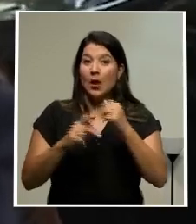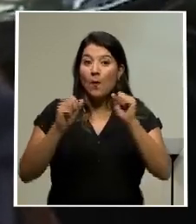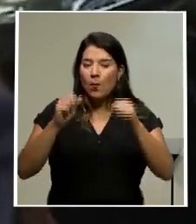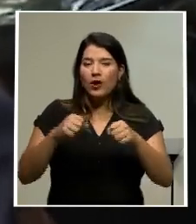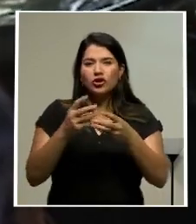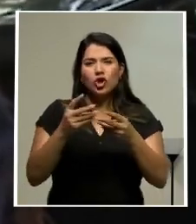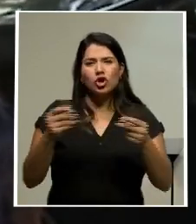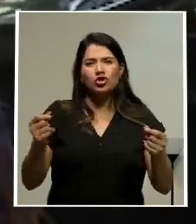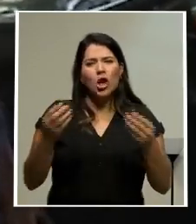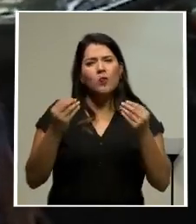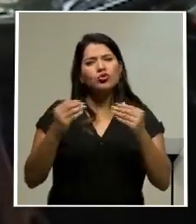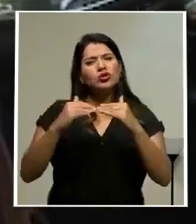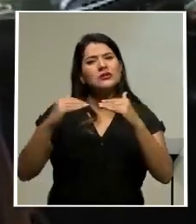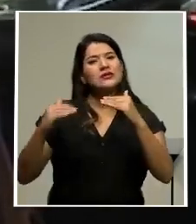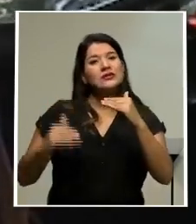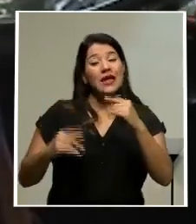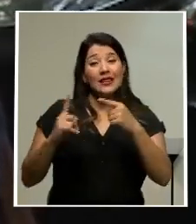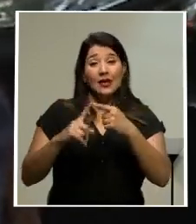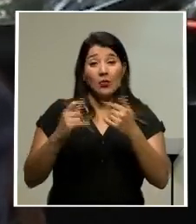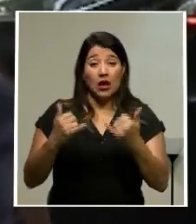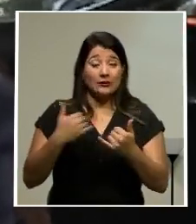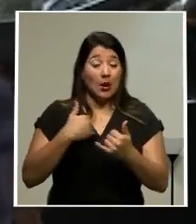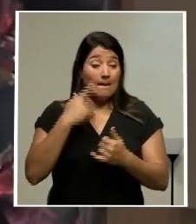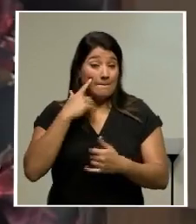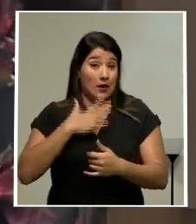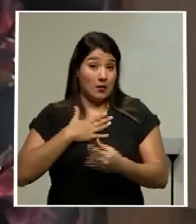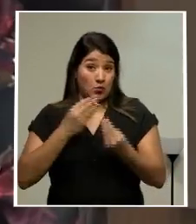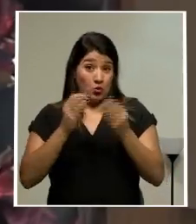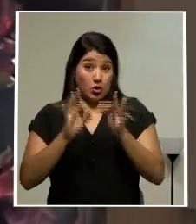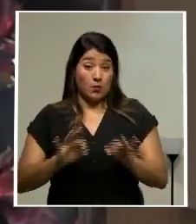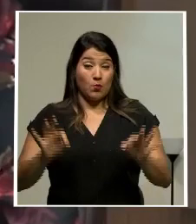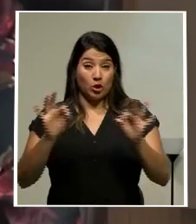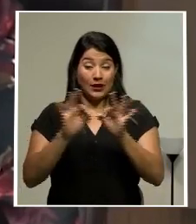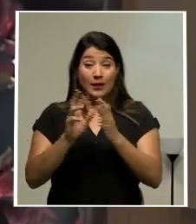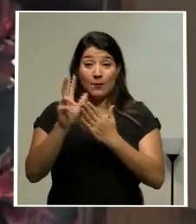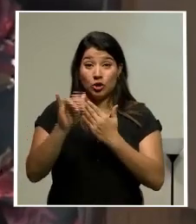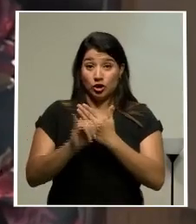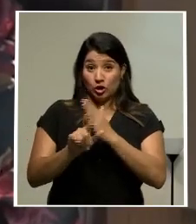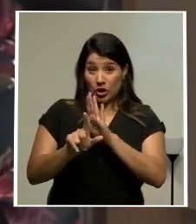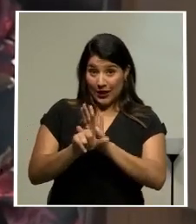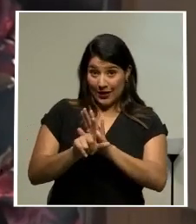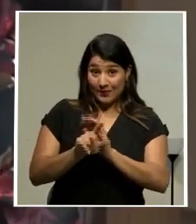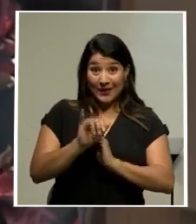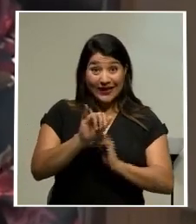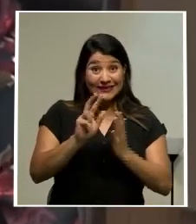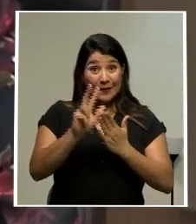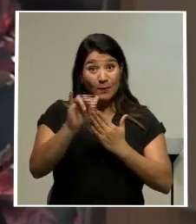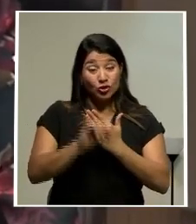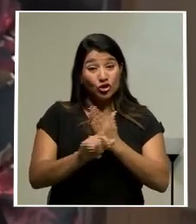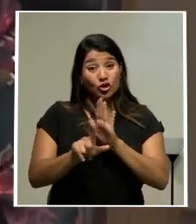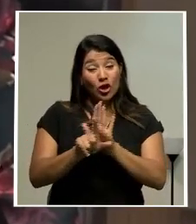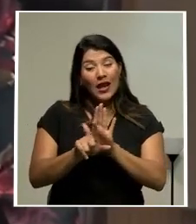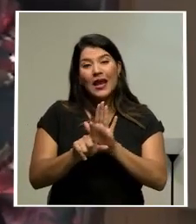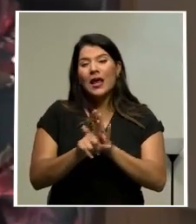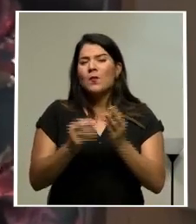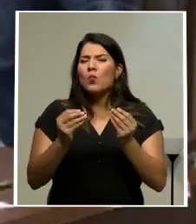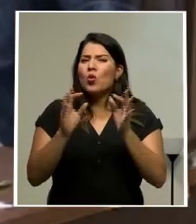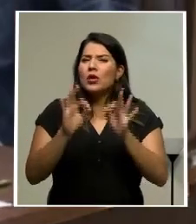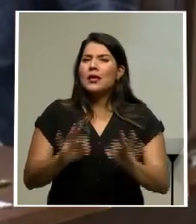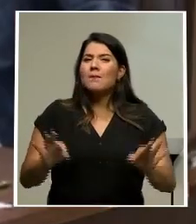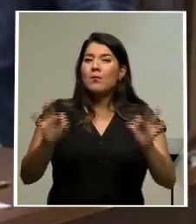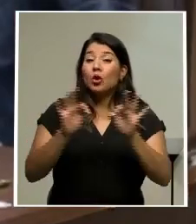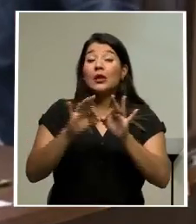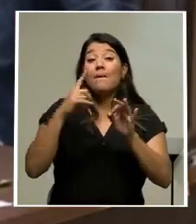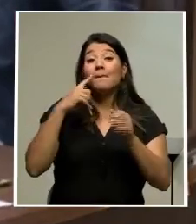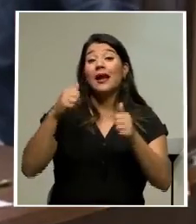existen. Por supuesto que yo le sigo dobriendo mucho valor al proyecto de ley. El proyecto de ley de marco de empleo público es uno de los elementos claves en el